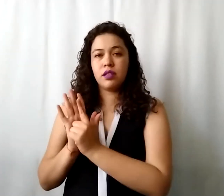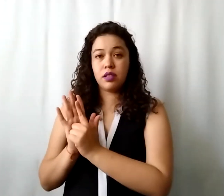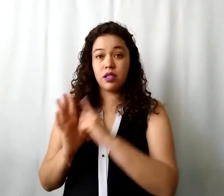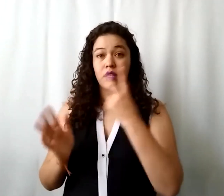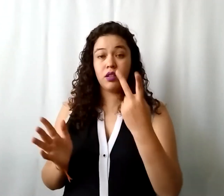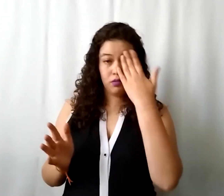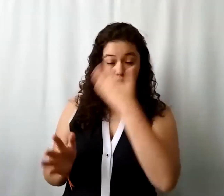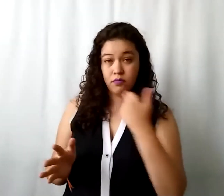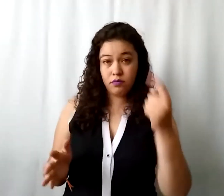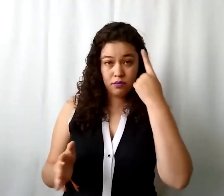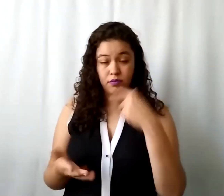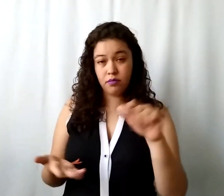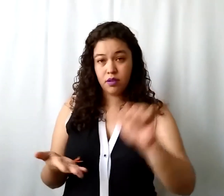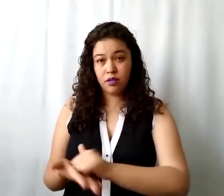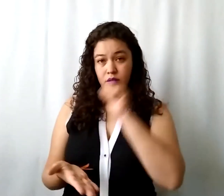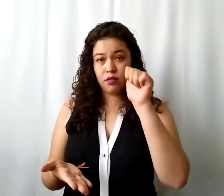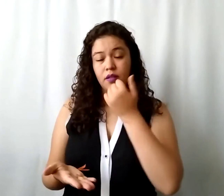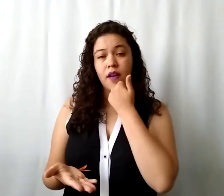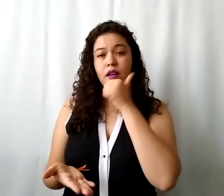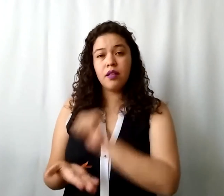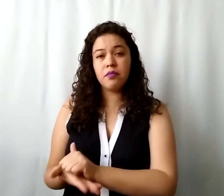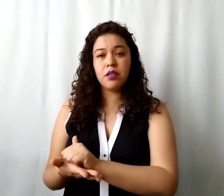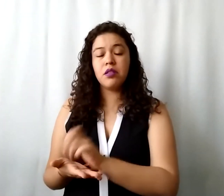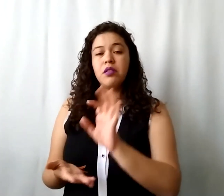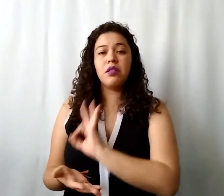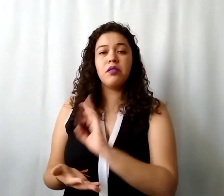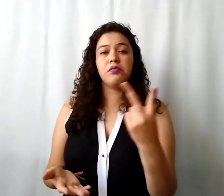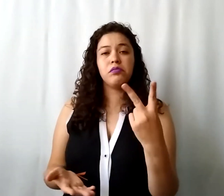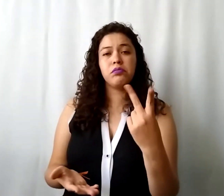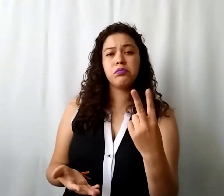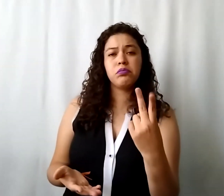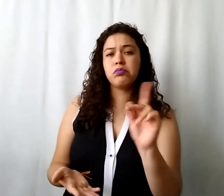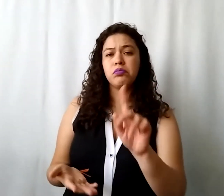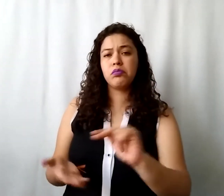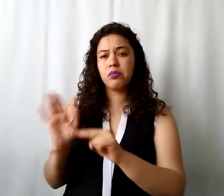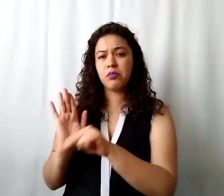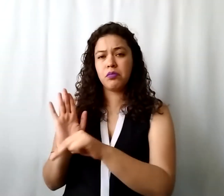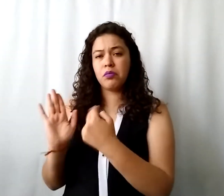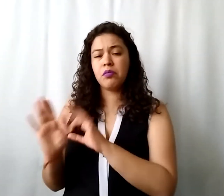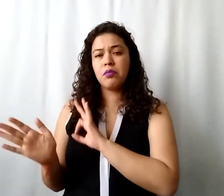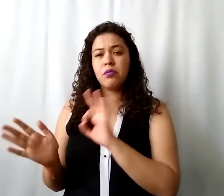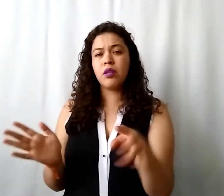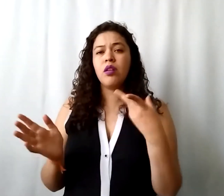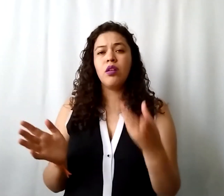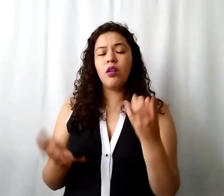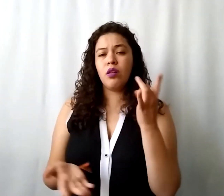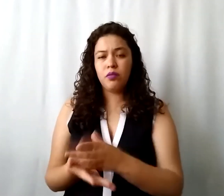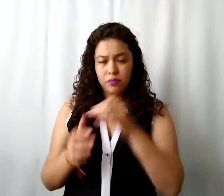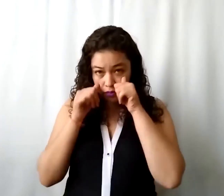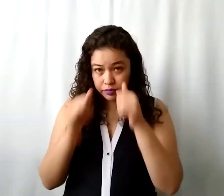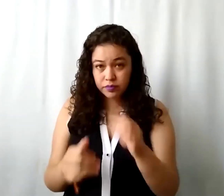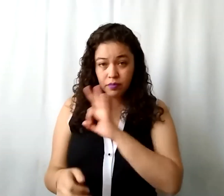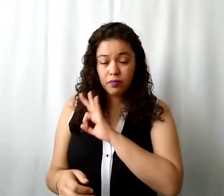facultades para actos de administración pueden firmar cualquiera de los dos solamente habría que atender si ese poder o esas